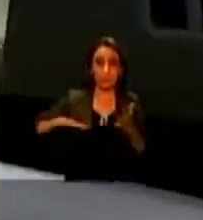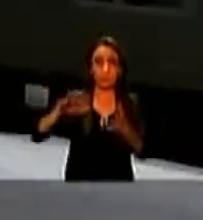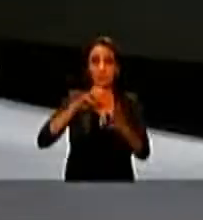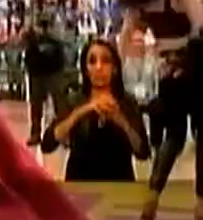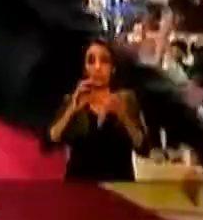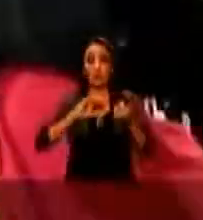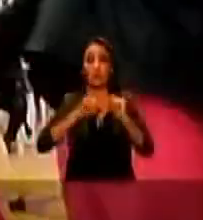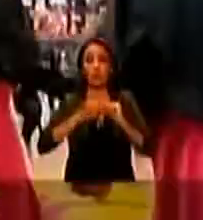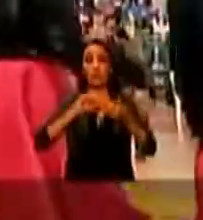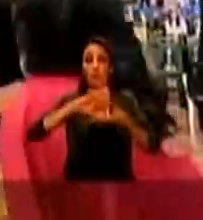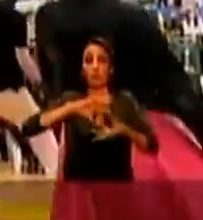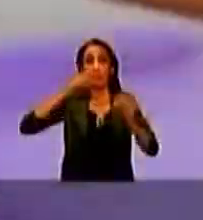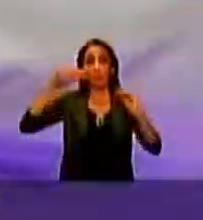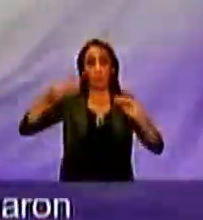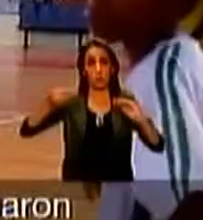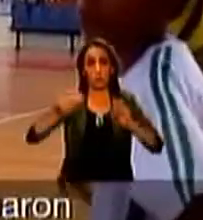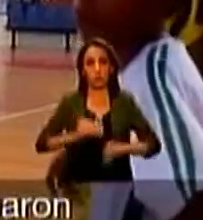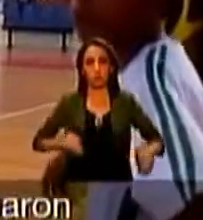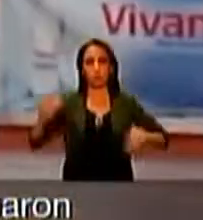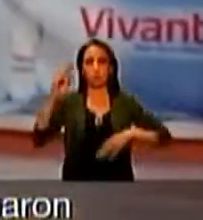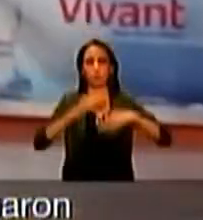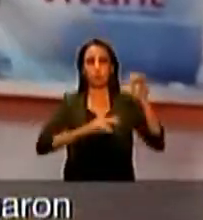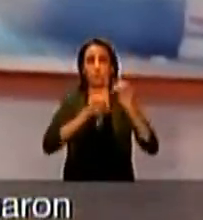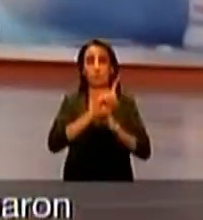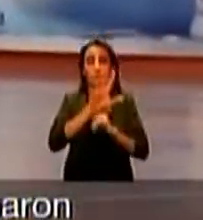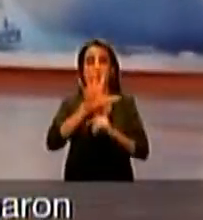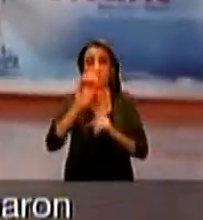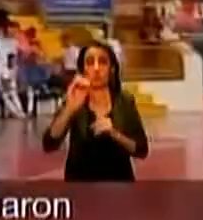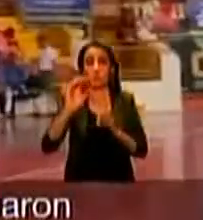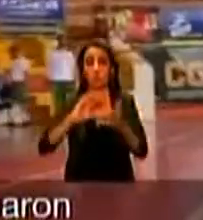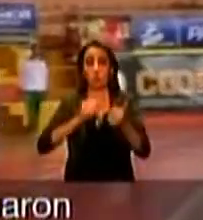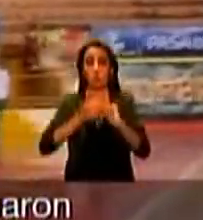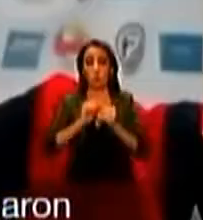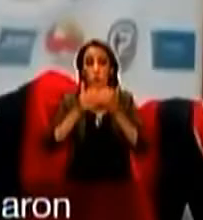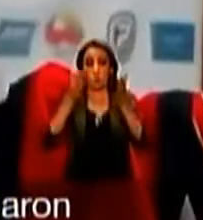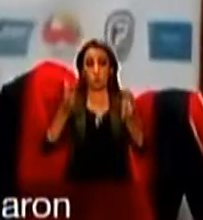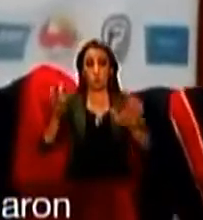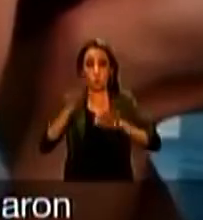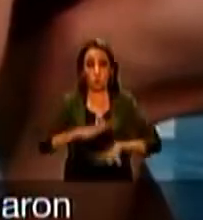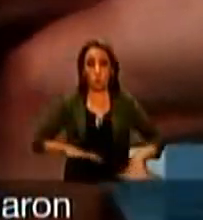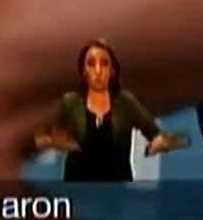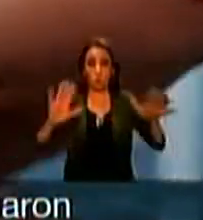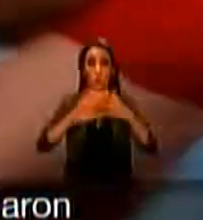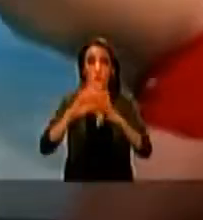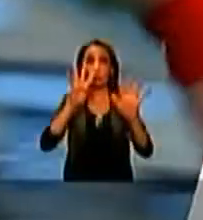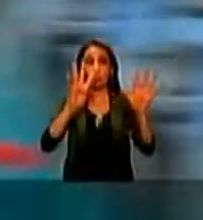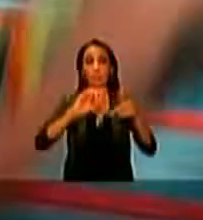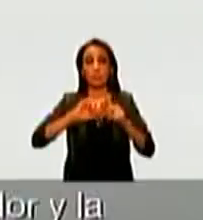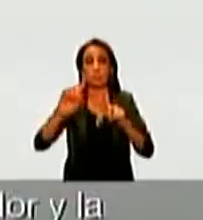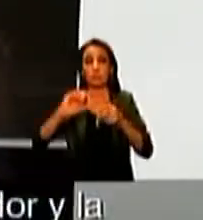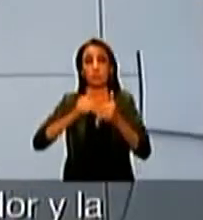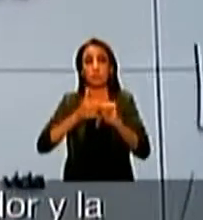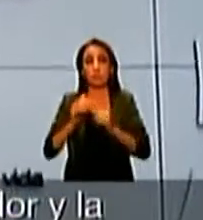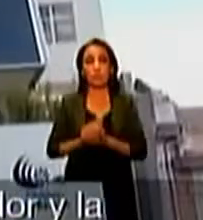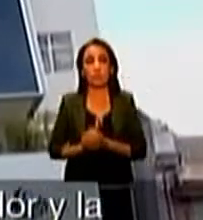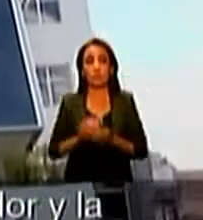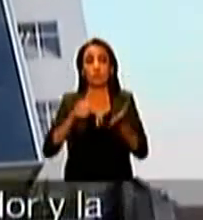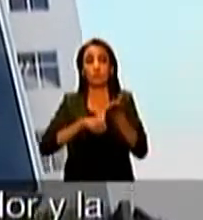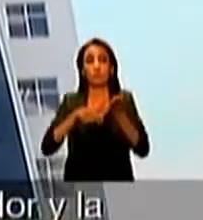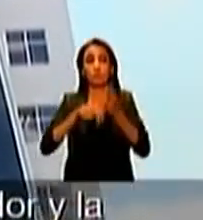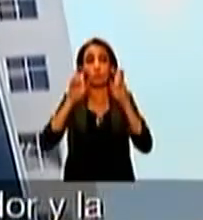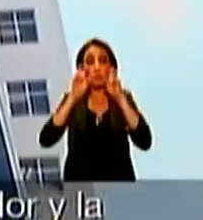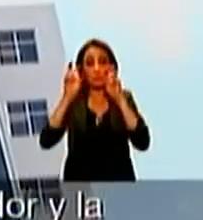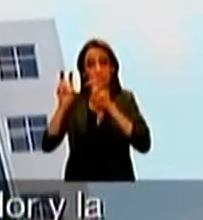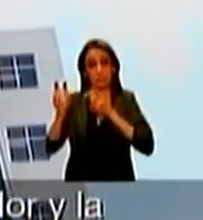deporte convencional y adaptado del país. Más de 150 deportistas participaron en nueve disciplinas. El Ministerio de